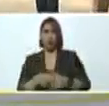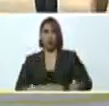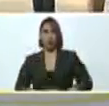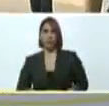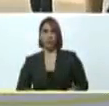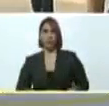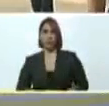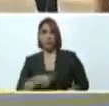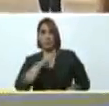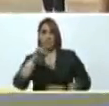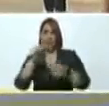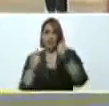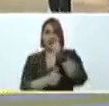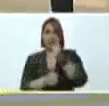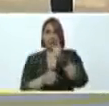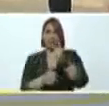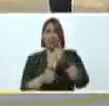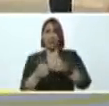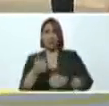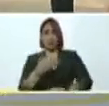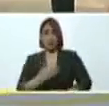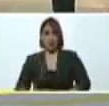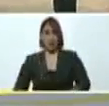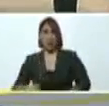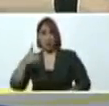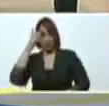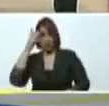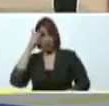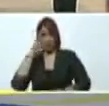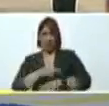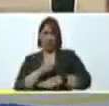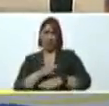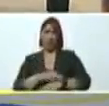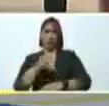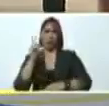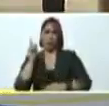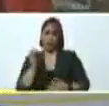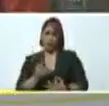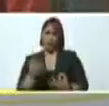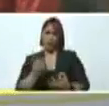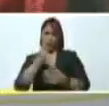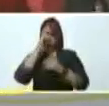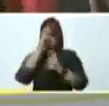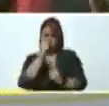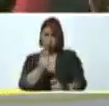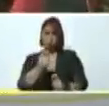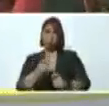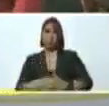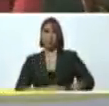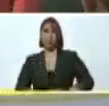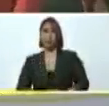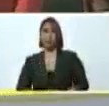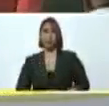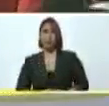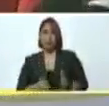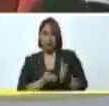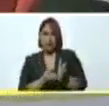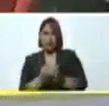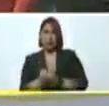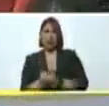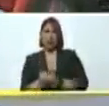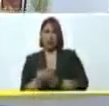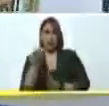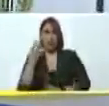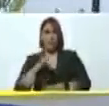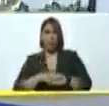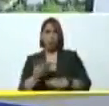vicepresidenta, médico, Magali. Y de verdad, un reconocimiento, presidente, eterno. Porque